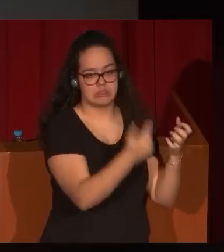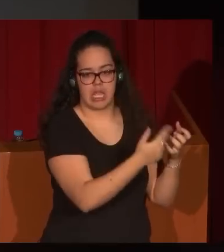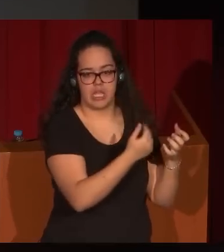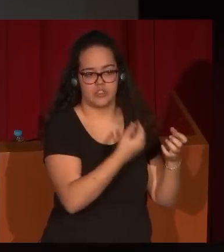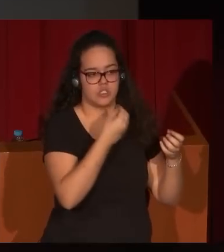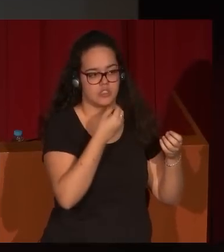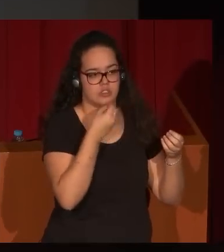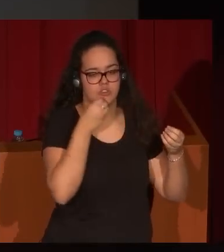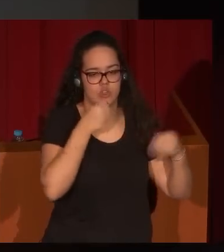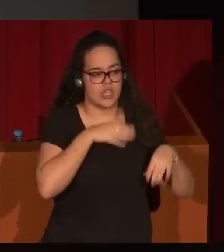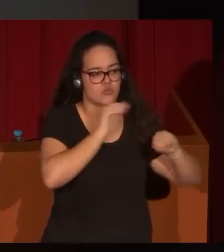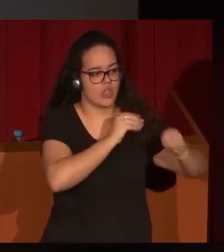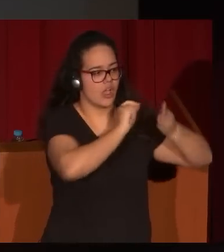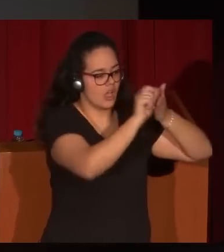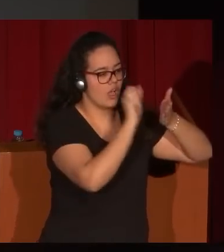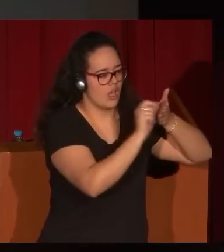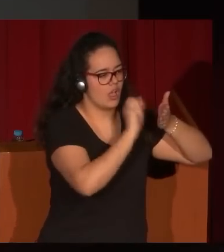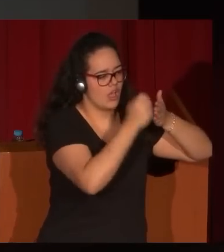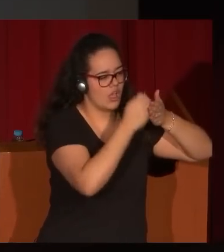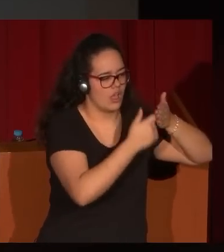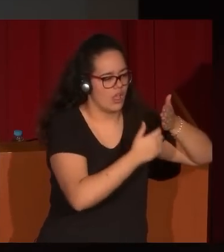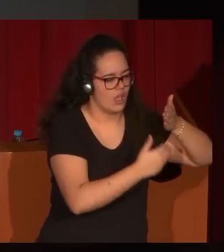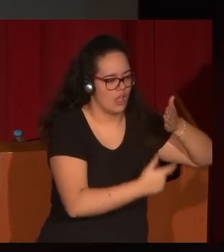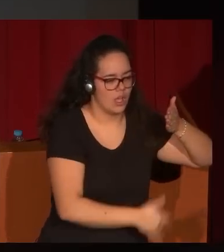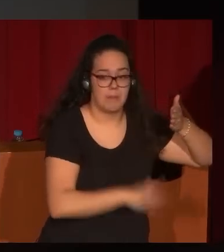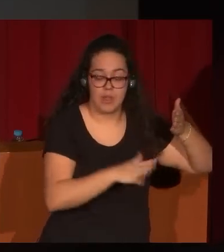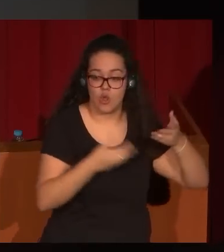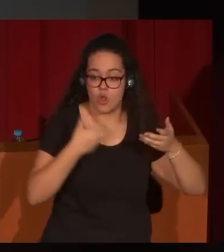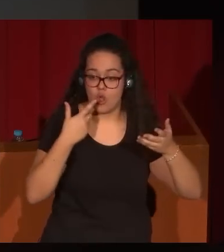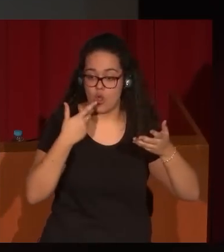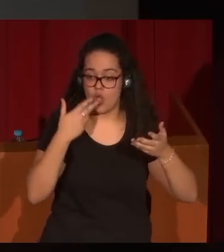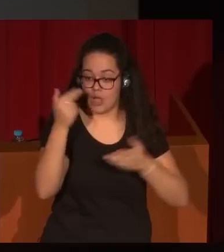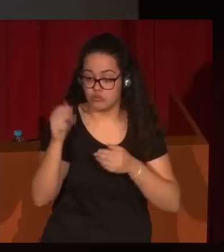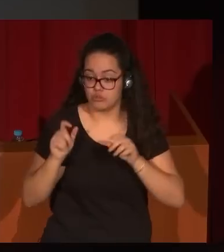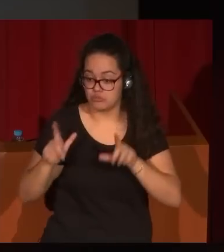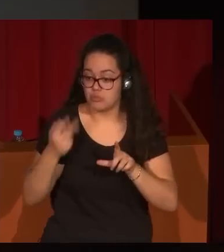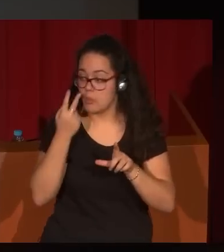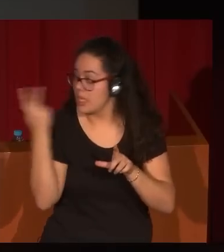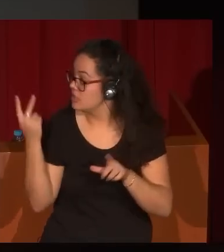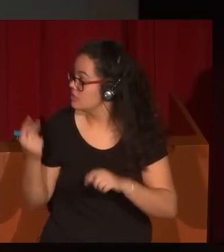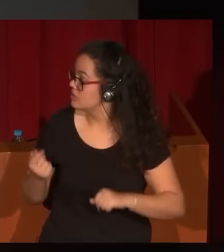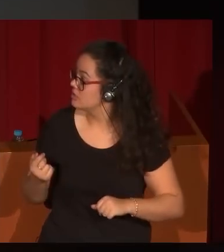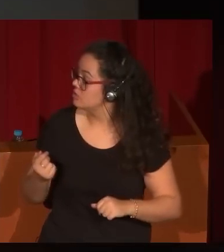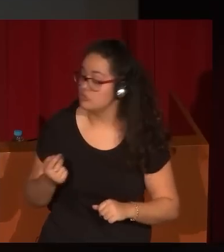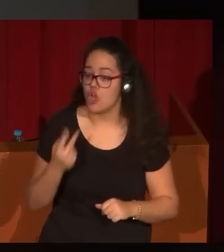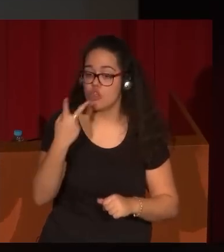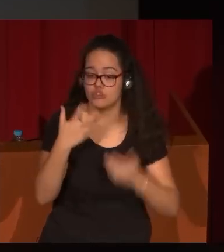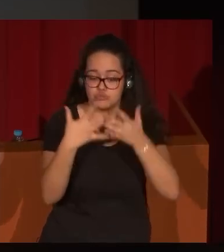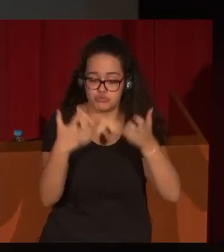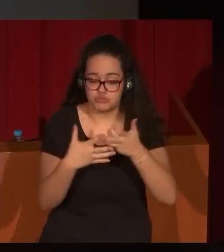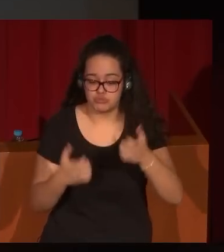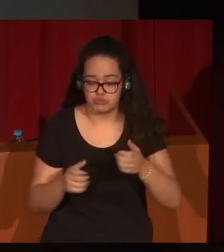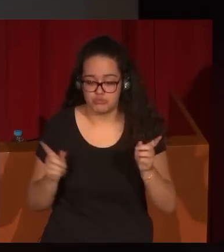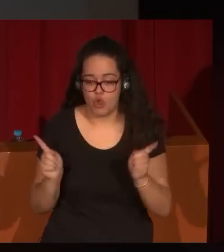considerados al mismo nivel que Eugenio Lucas, a Eugenio Lucas le dedica los párrafos que ven ustedes aquí, nada más. Es una